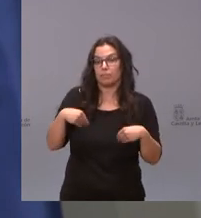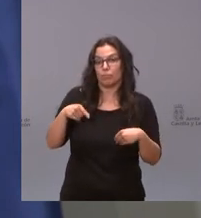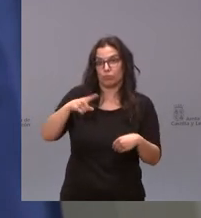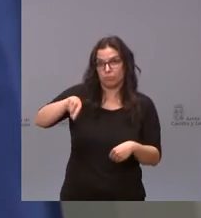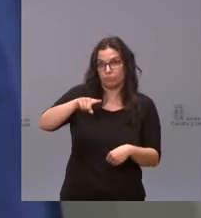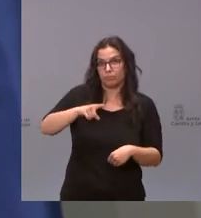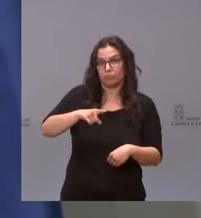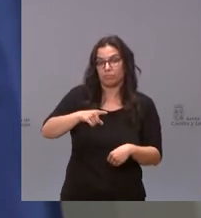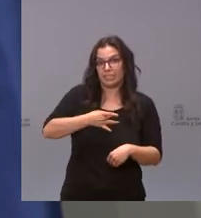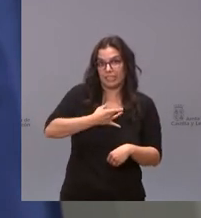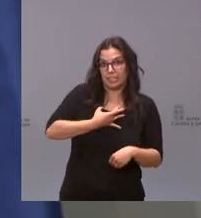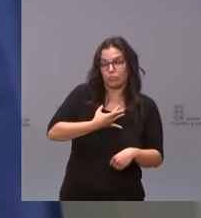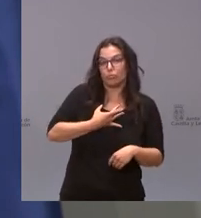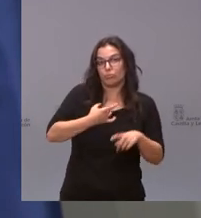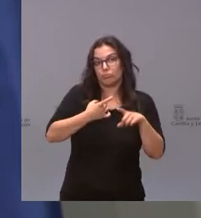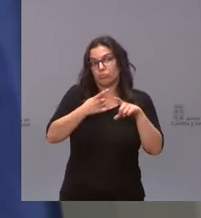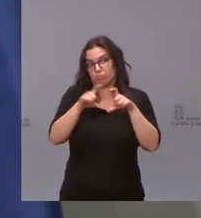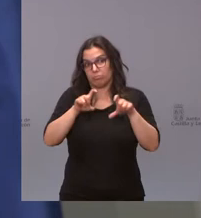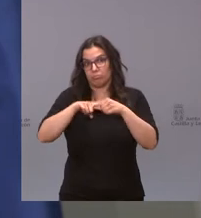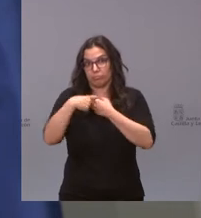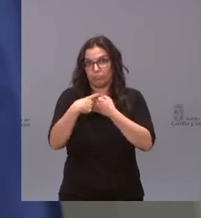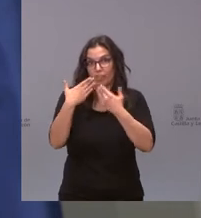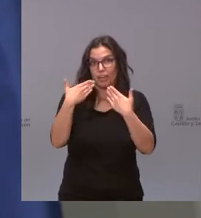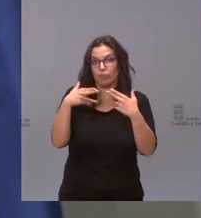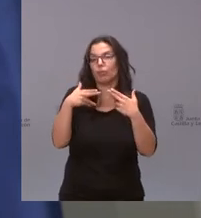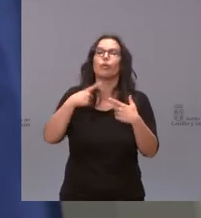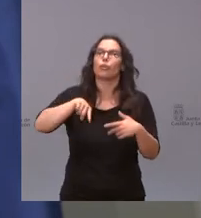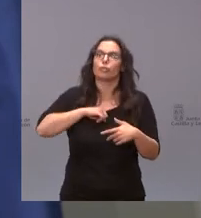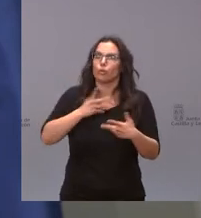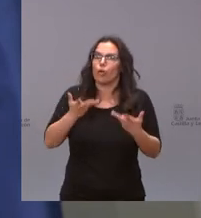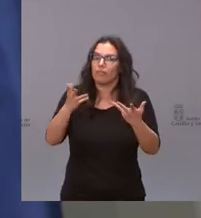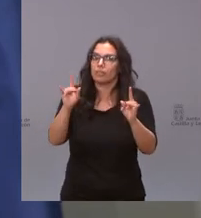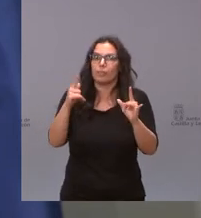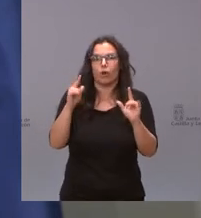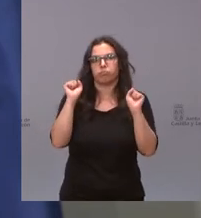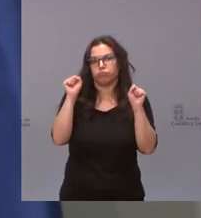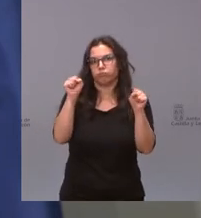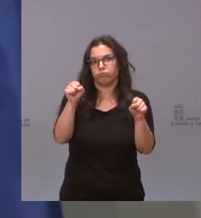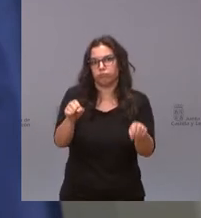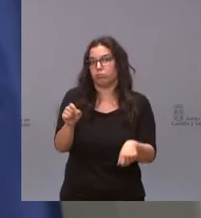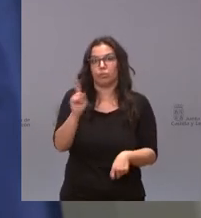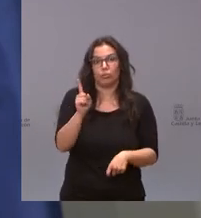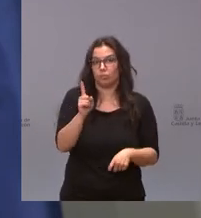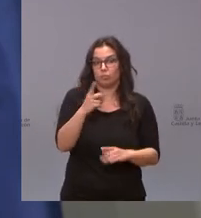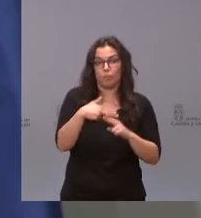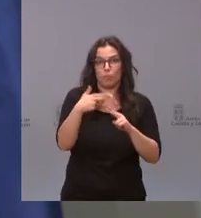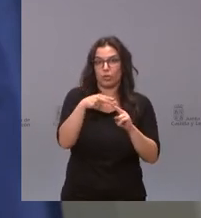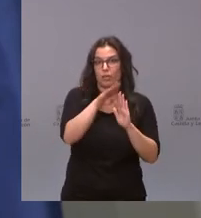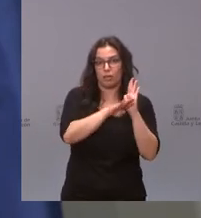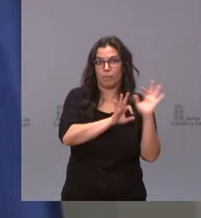nosotros siempre estamos dispuestos a dialogar pero tampoco vamos a demorar mucho más la ejecución de las políticas